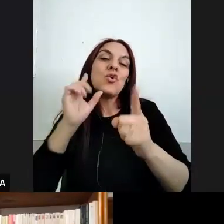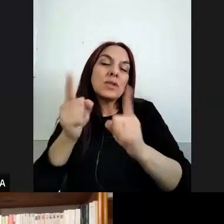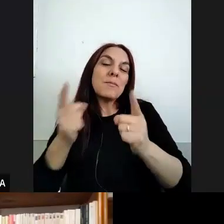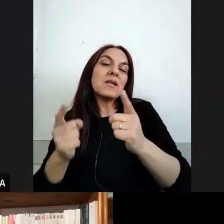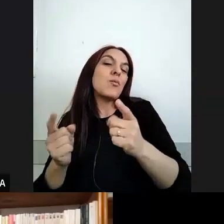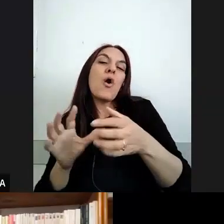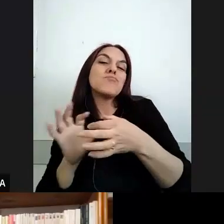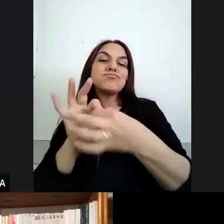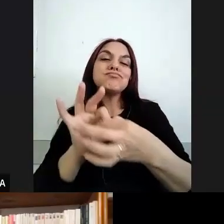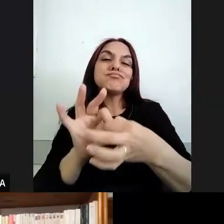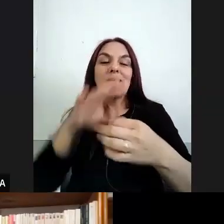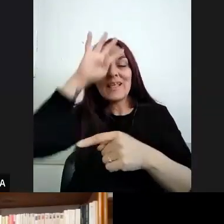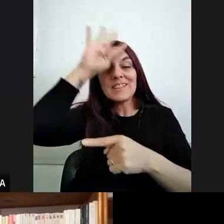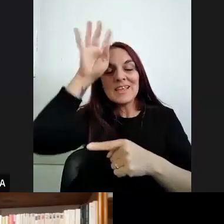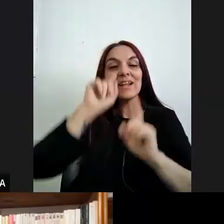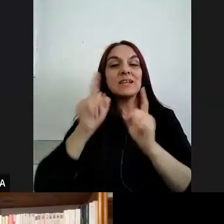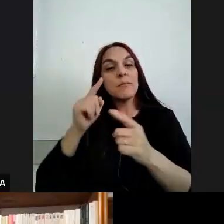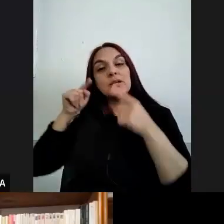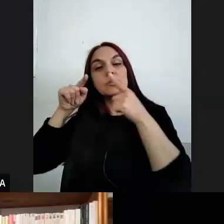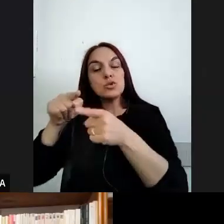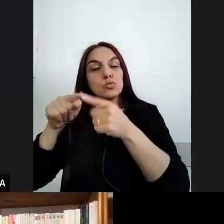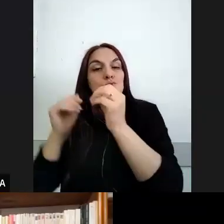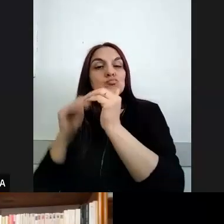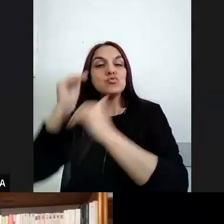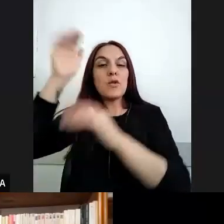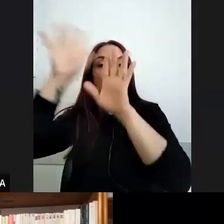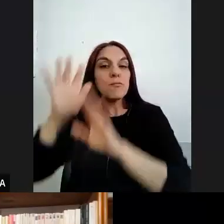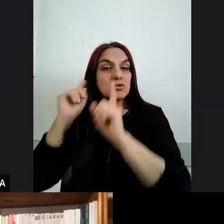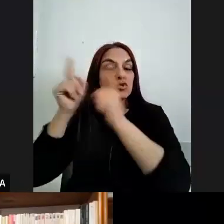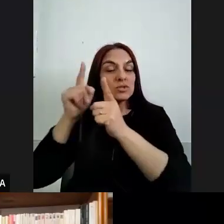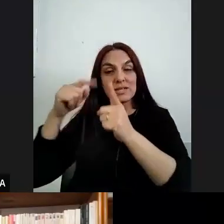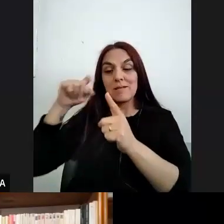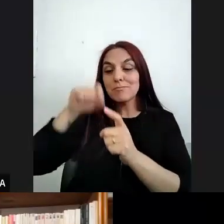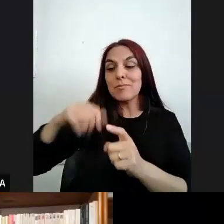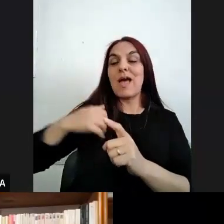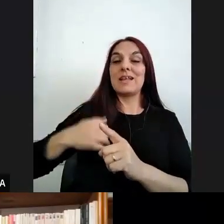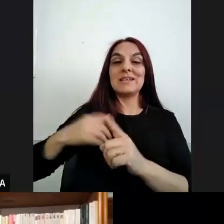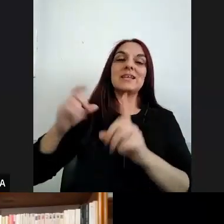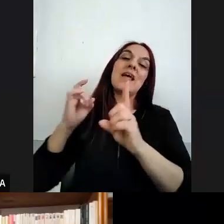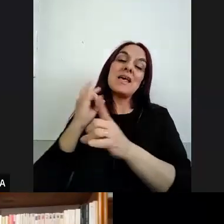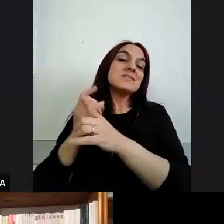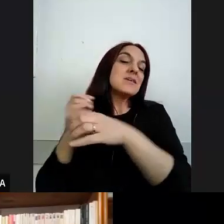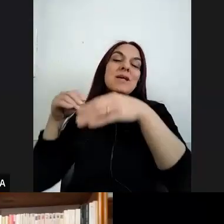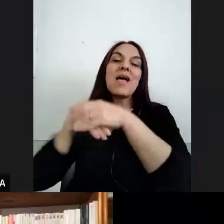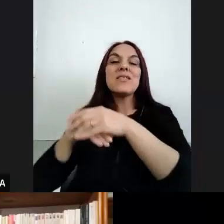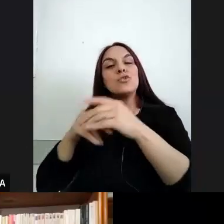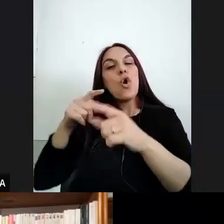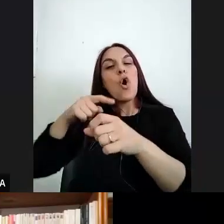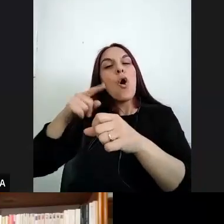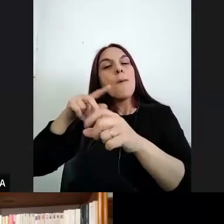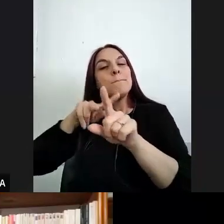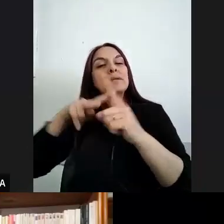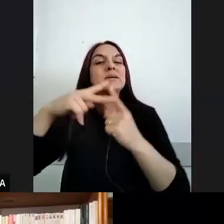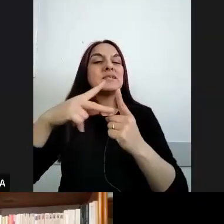y en los institutos superiores de formación docente del país que están atravesados por una perspectiva intercultural la